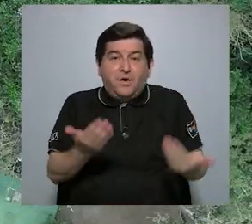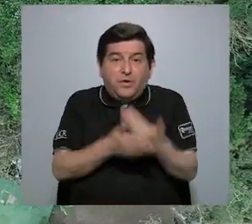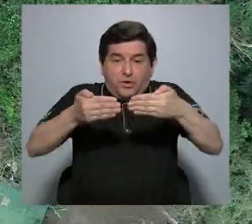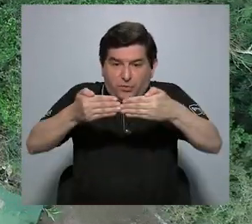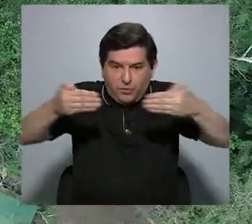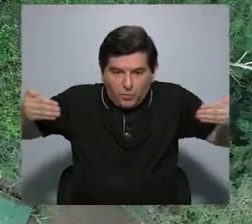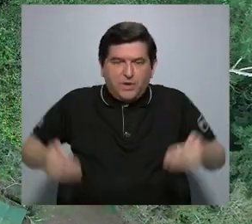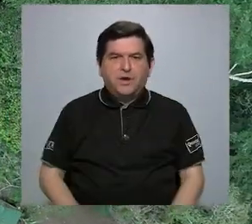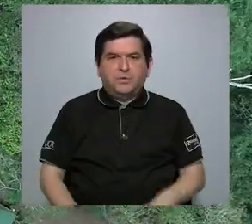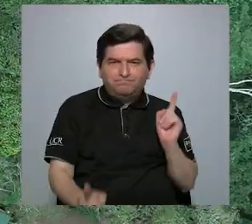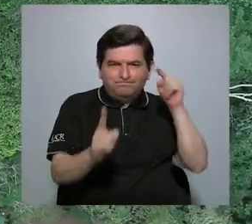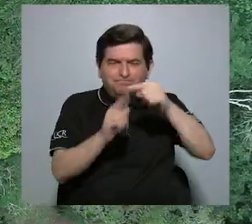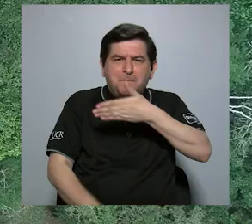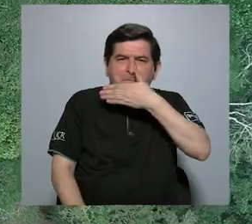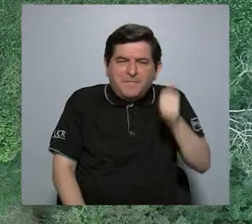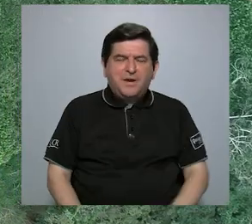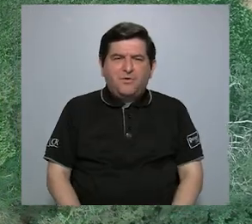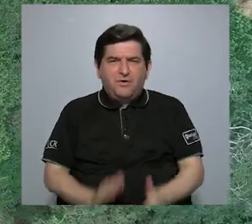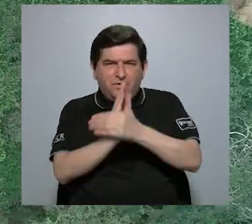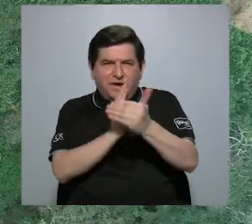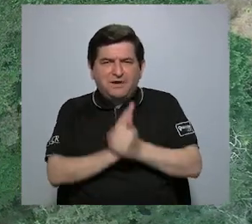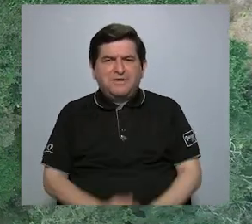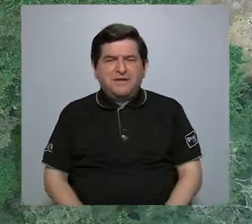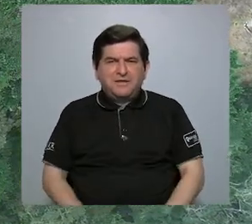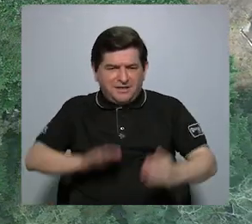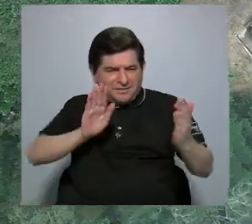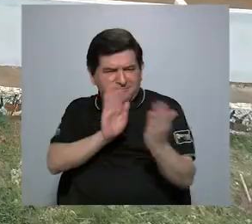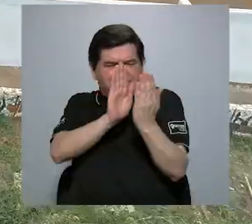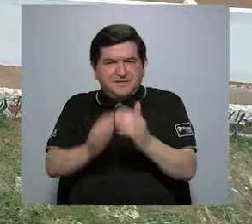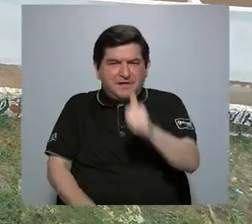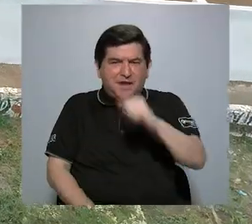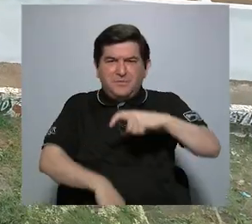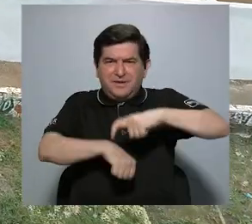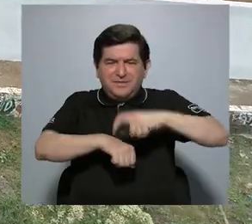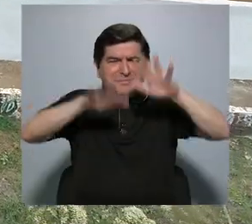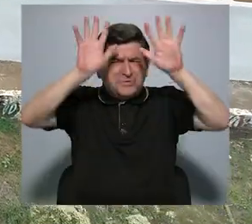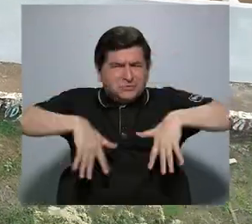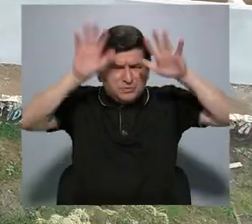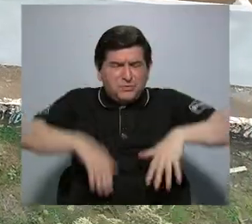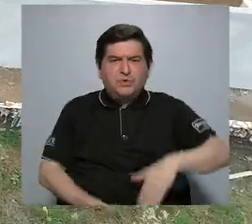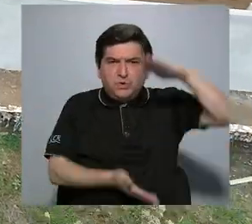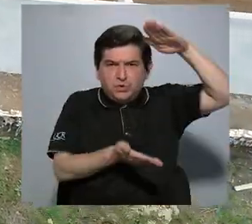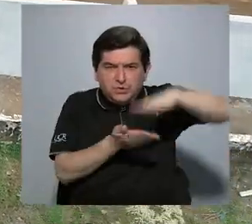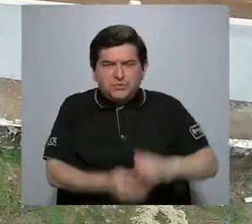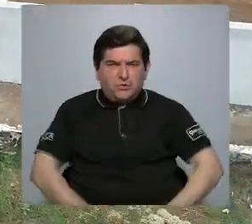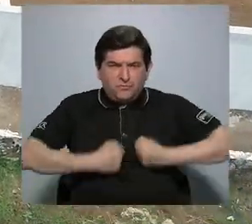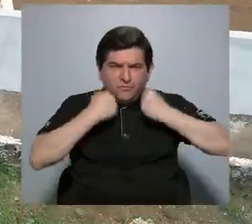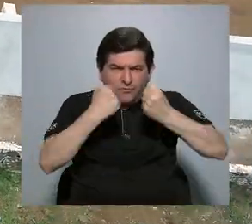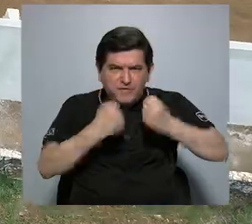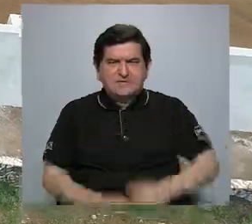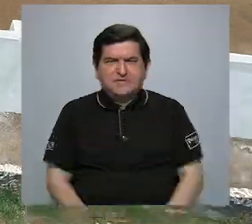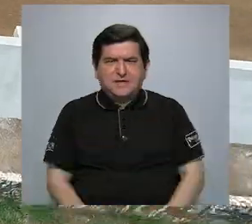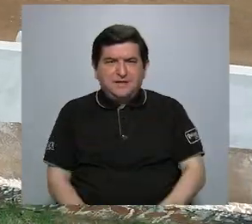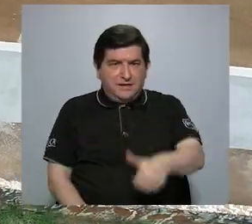nuevo dique que tiene como fin mejorar la capacidad de retención del agua en épocas de intensa lluvia y reducir la magnitud de los